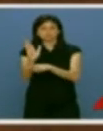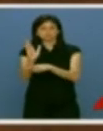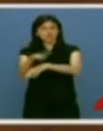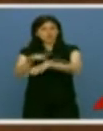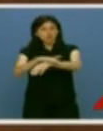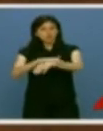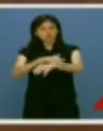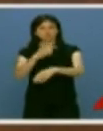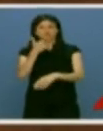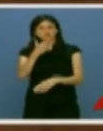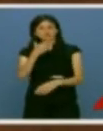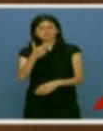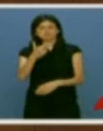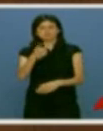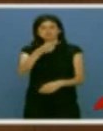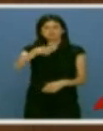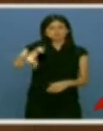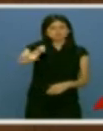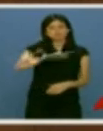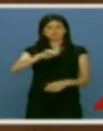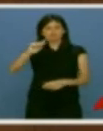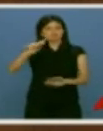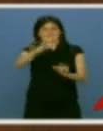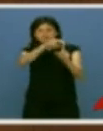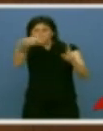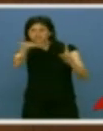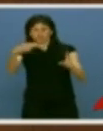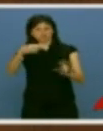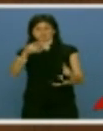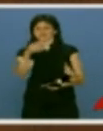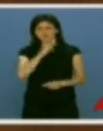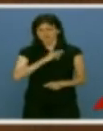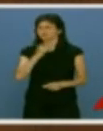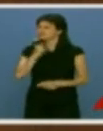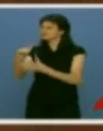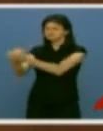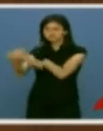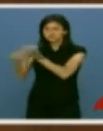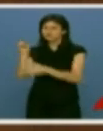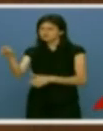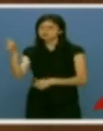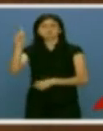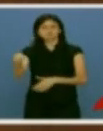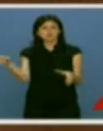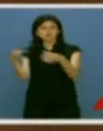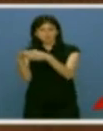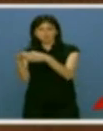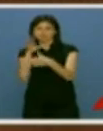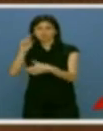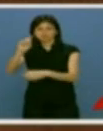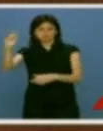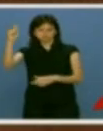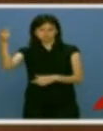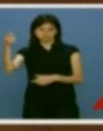no puedo sino reconocer el mal resultado obtenido en las urnas y felicitarles a usted y a su grupo por sus resultados.